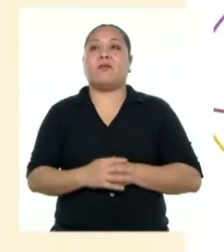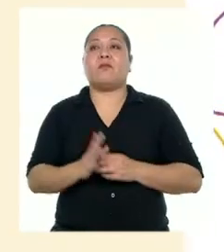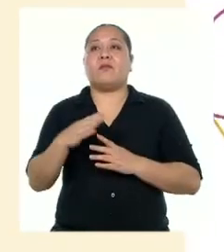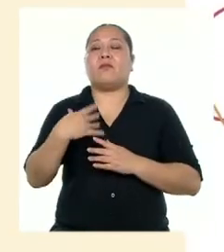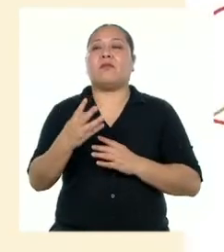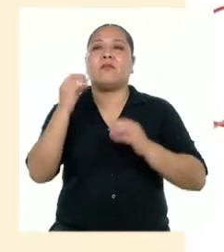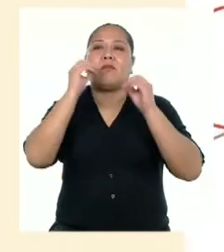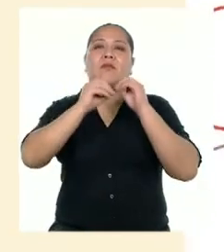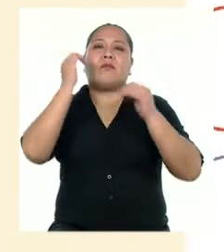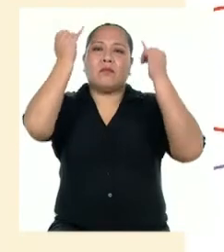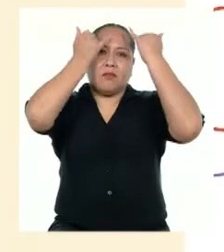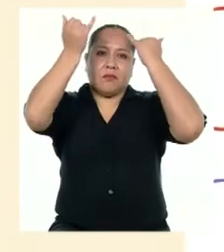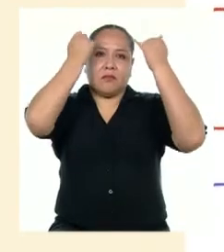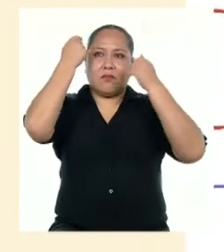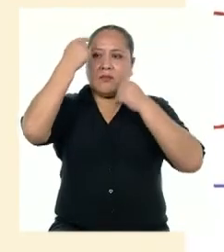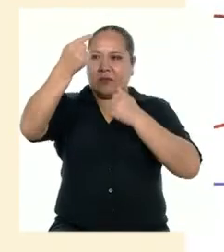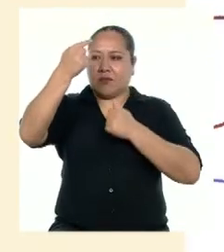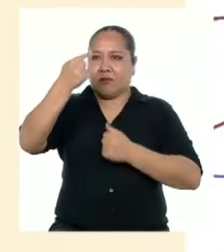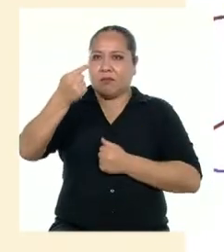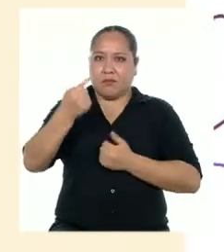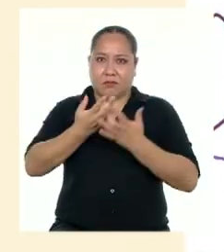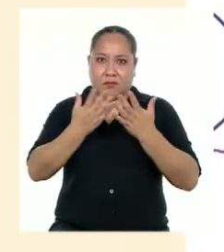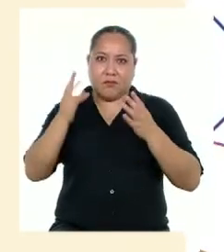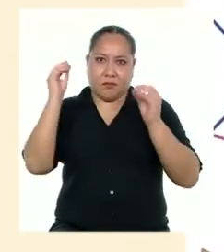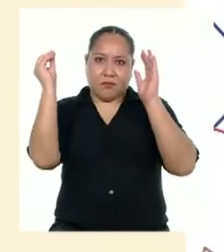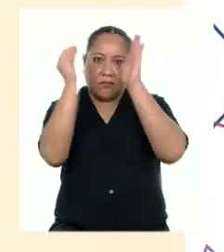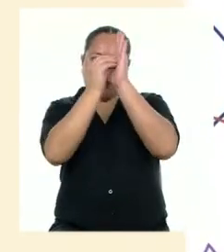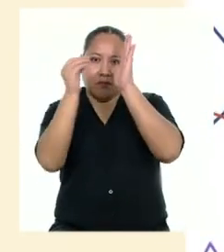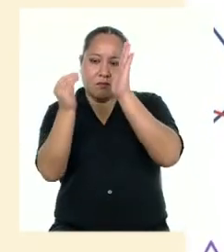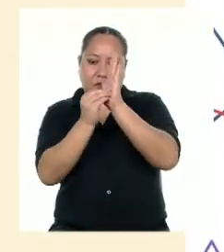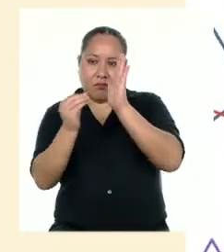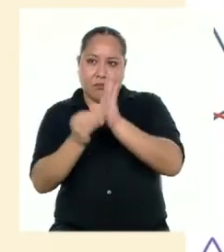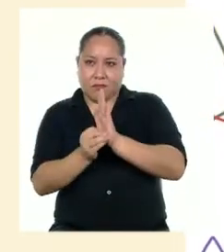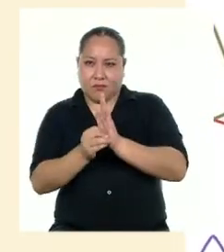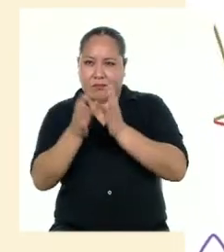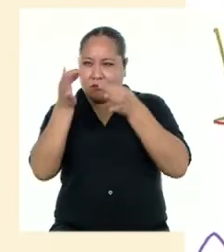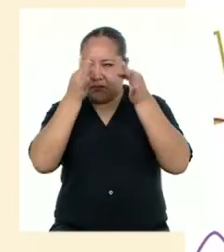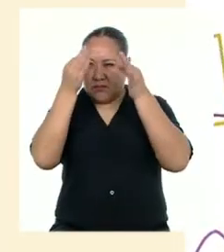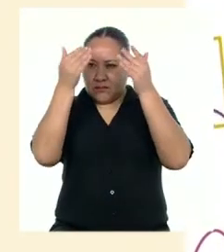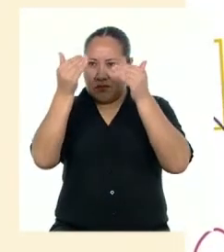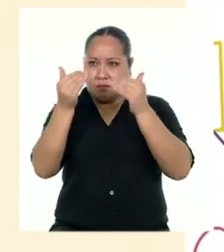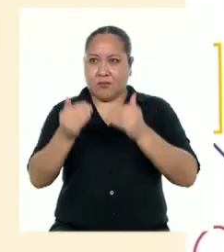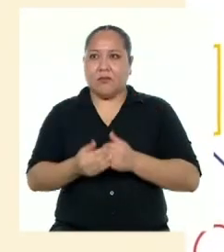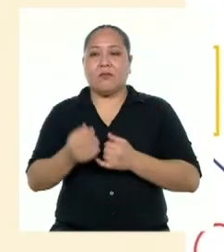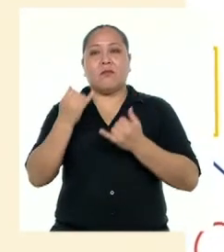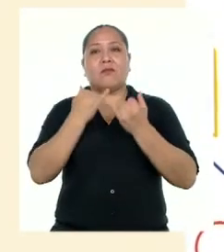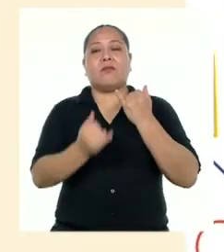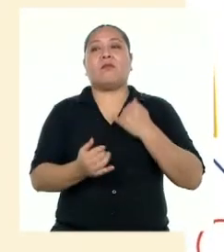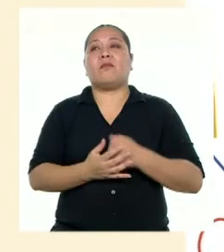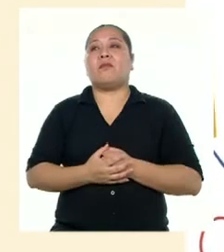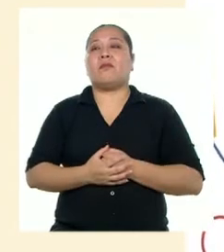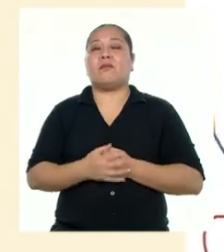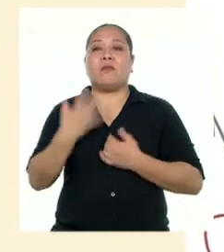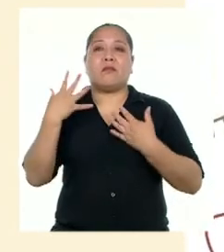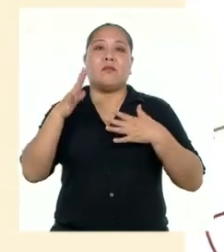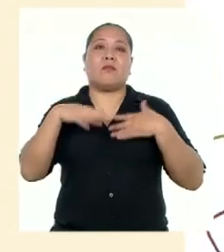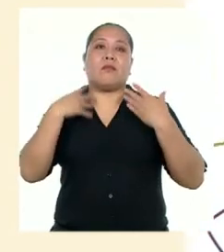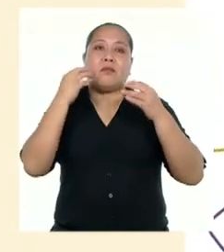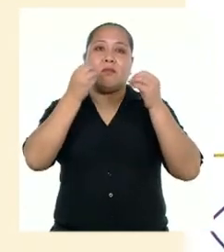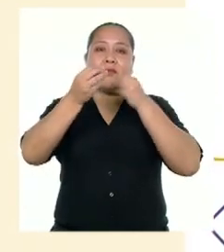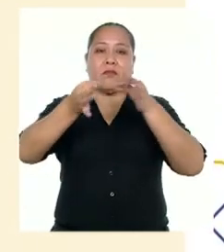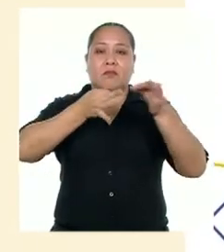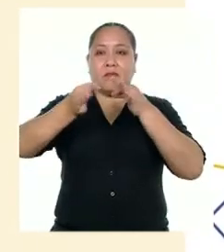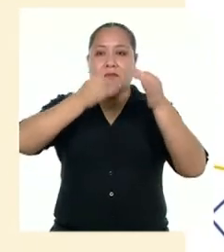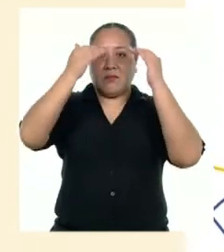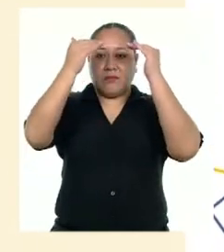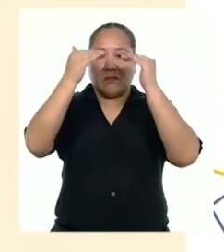formulamos las ideas por cada hecho que hemos puesto en la línea del tiempo. Finalmente, ya podemos redactar